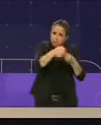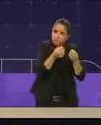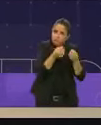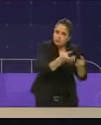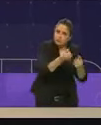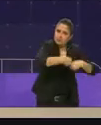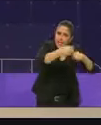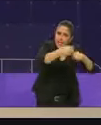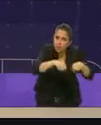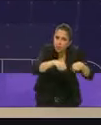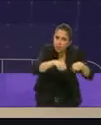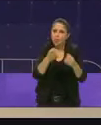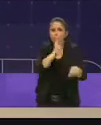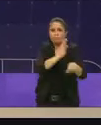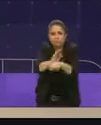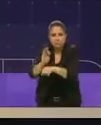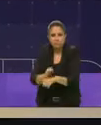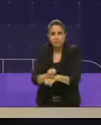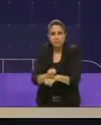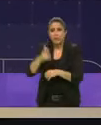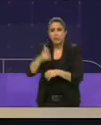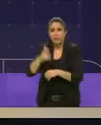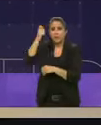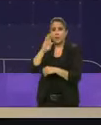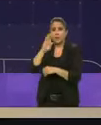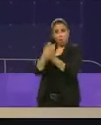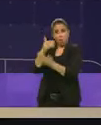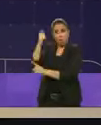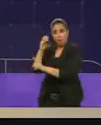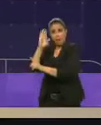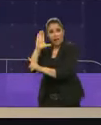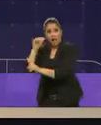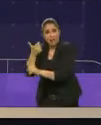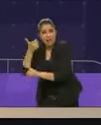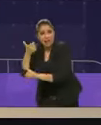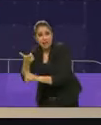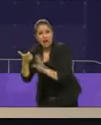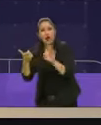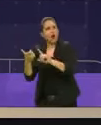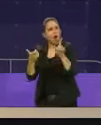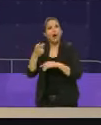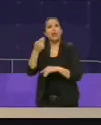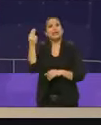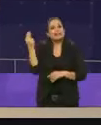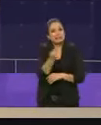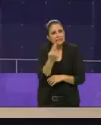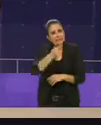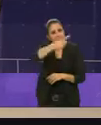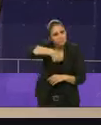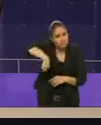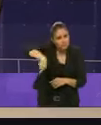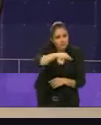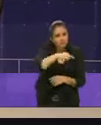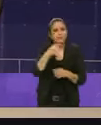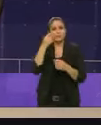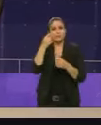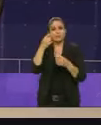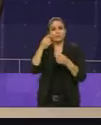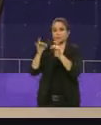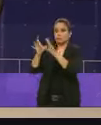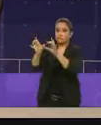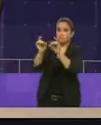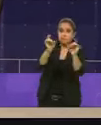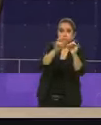no solo con la beca y con el dinero y necesitamos, por supuesto, que existan momentos difíciles,